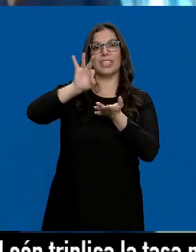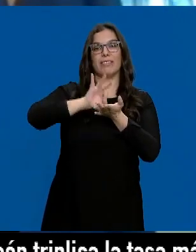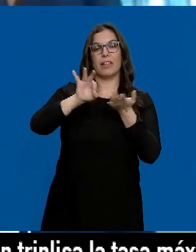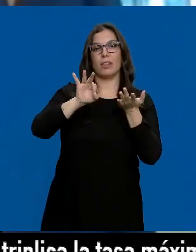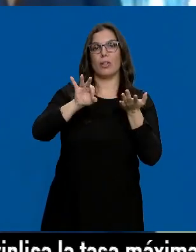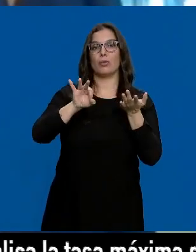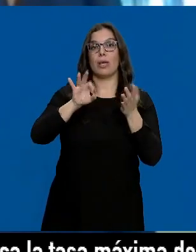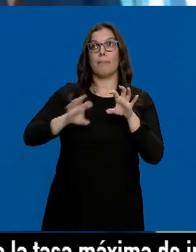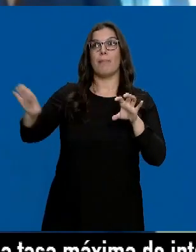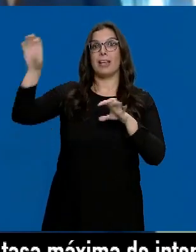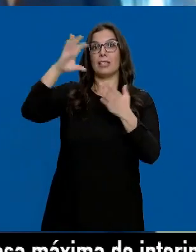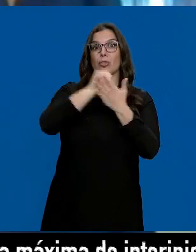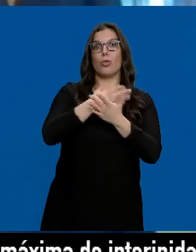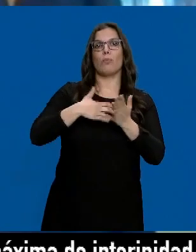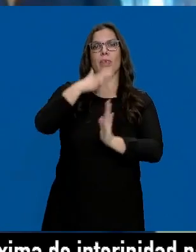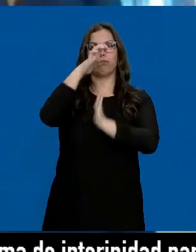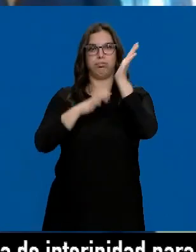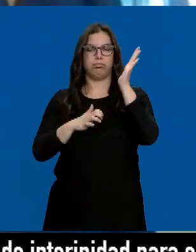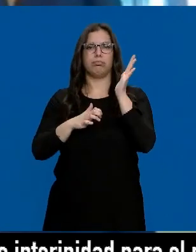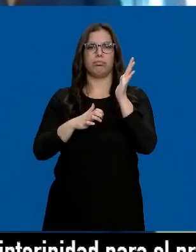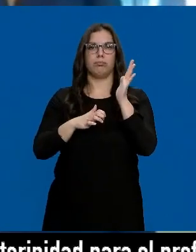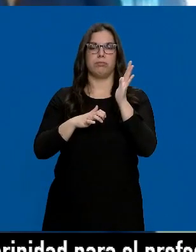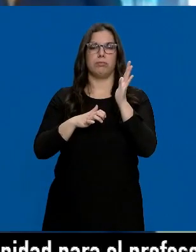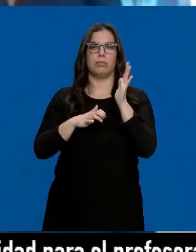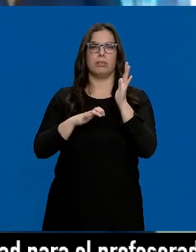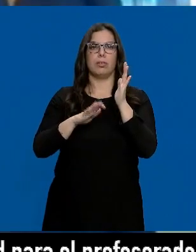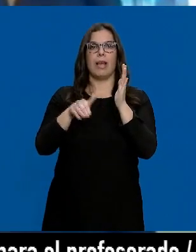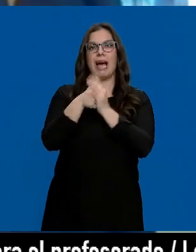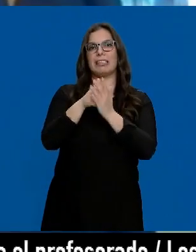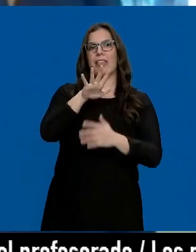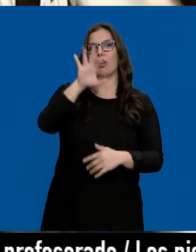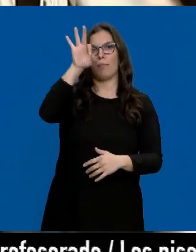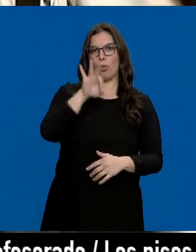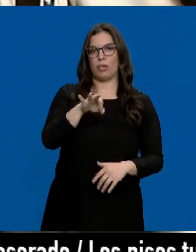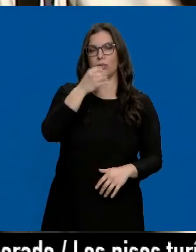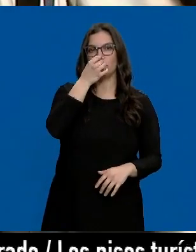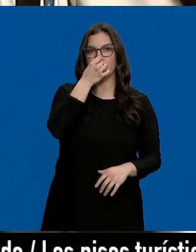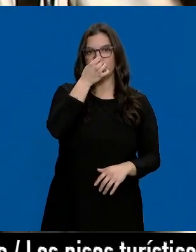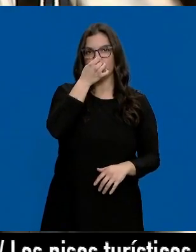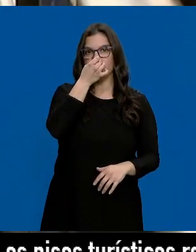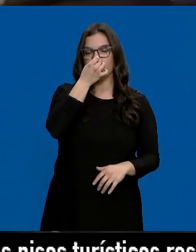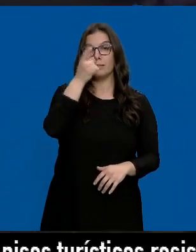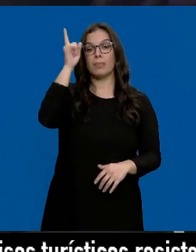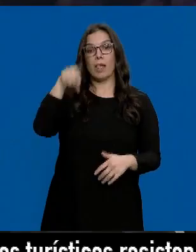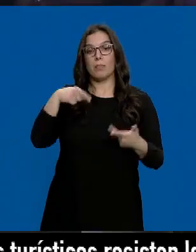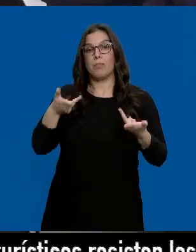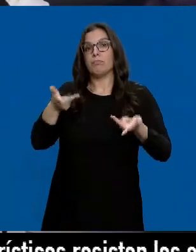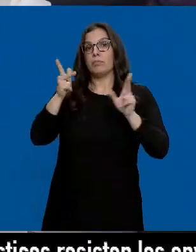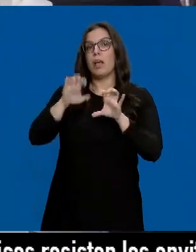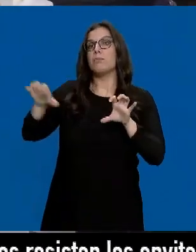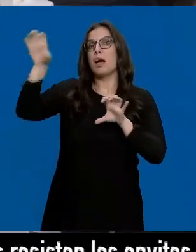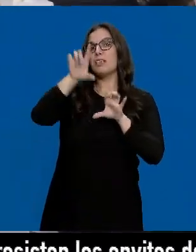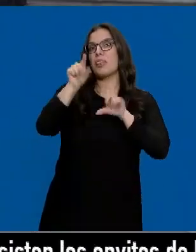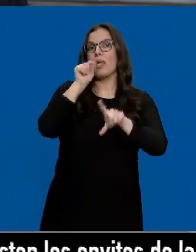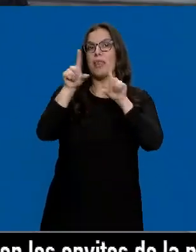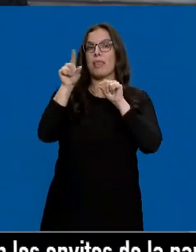que todos los países pueden aplicar, tipos reducidos, hasta un 5%. Y abre la puerta a que cada país decida que